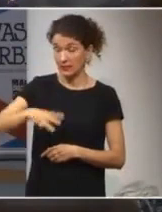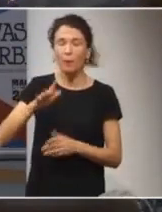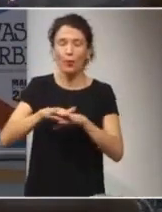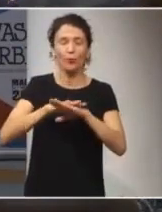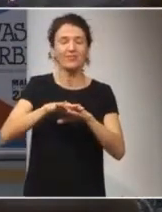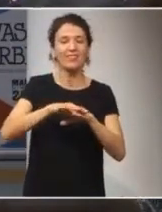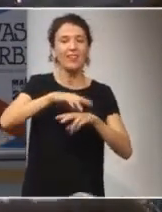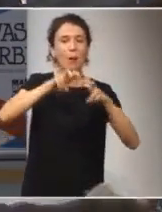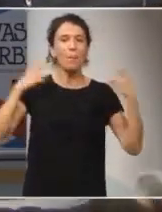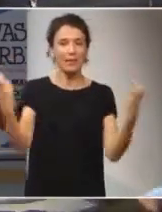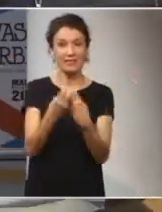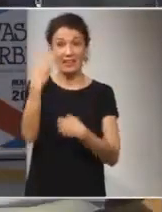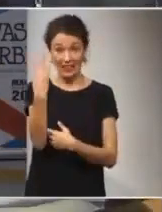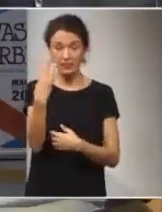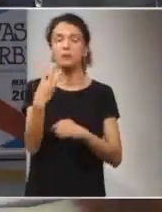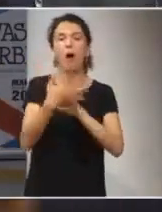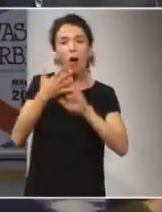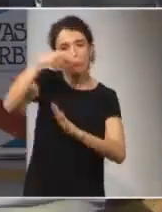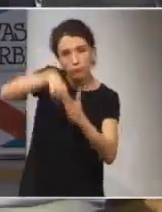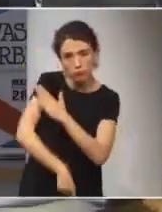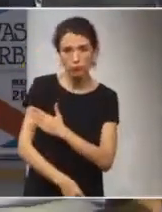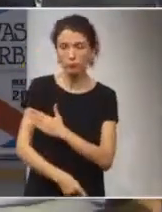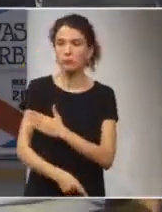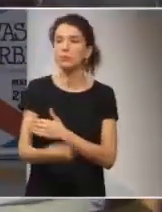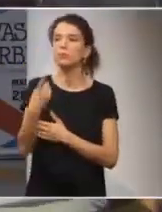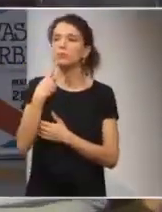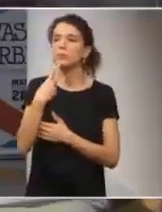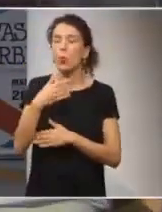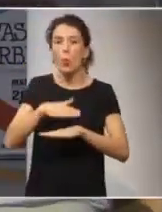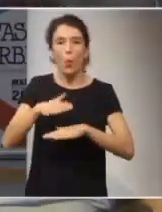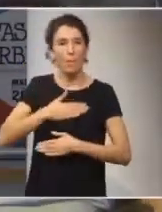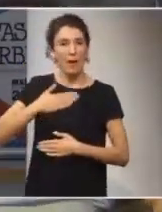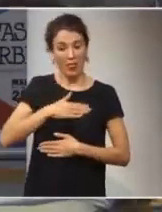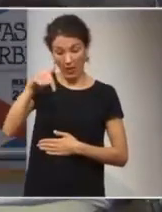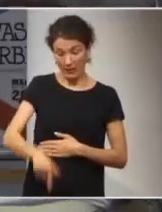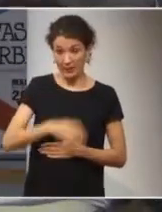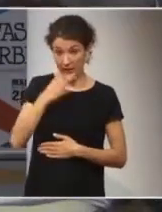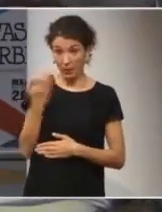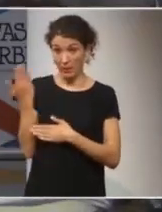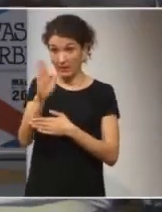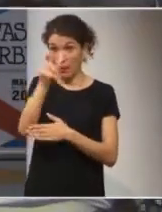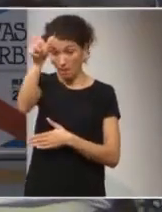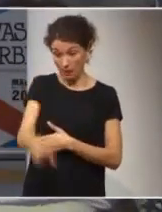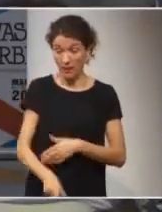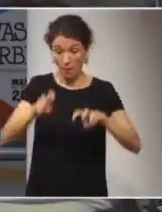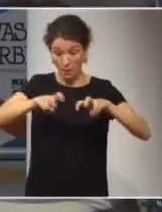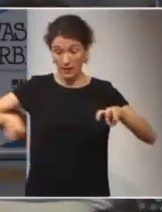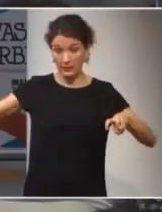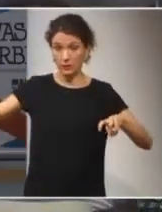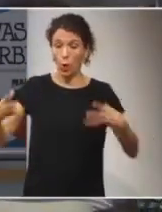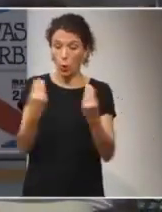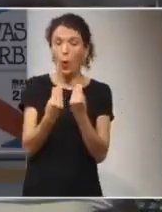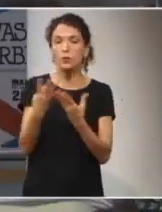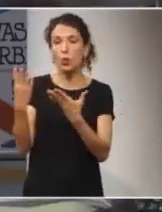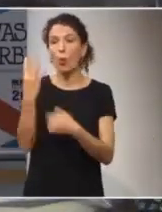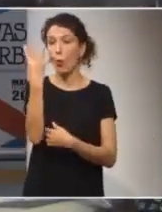profundizar en esto. Tengo el gran placer esta tarde de presentar la primera mesa con cuatro